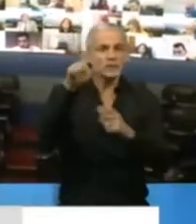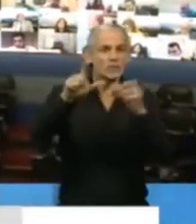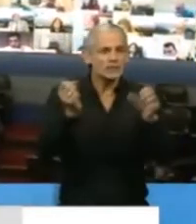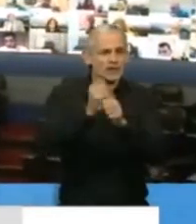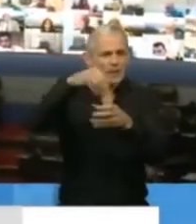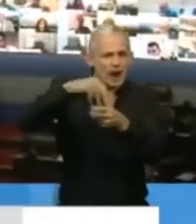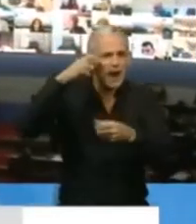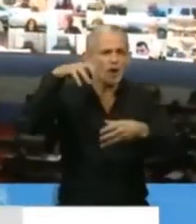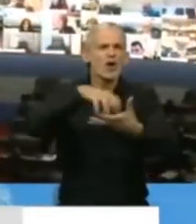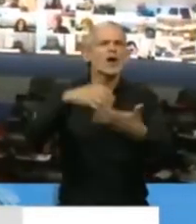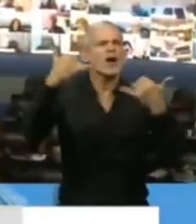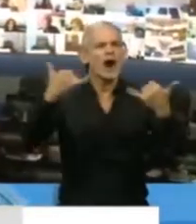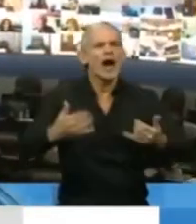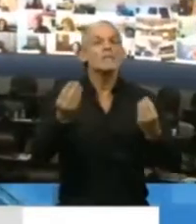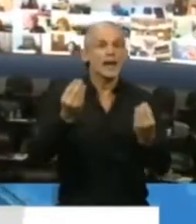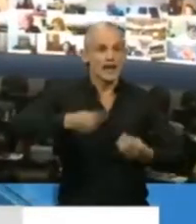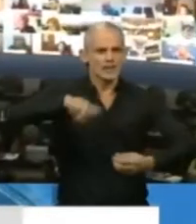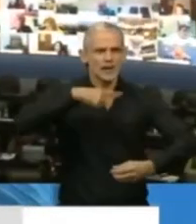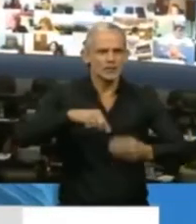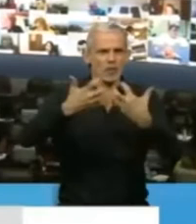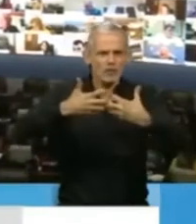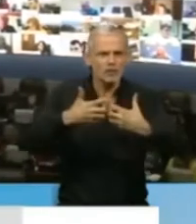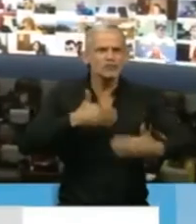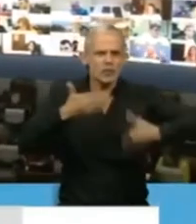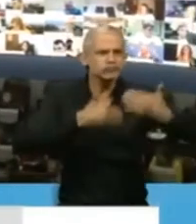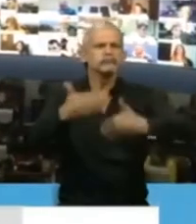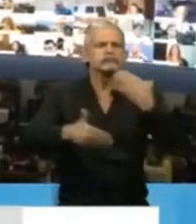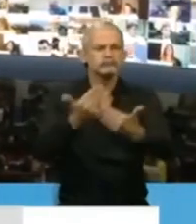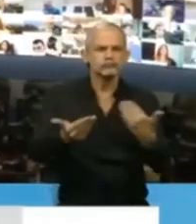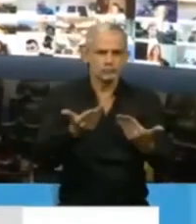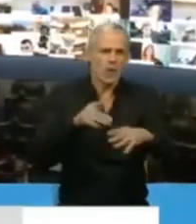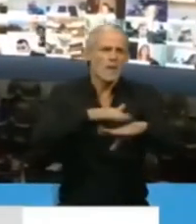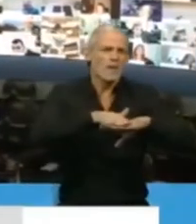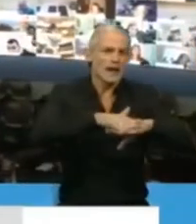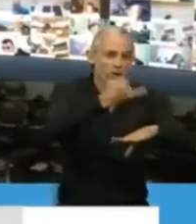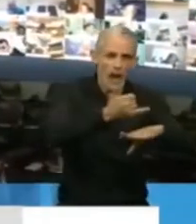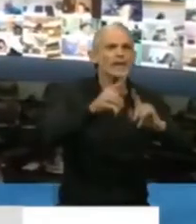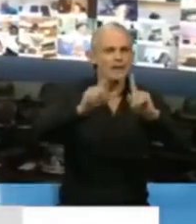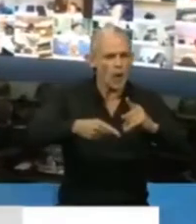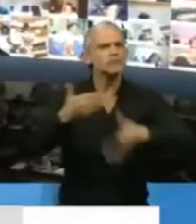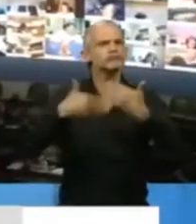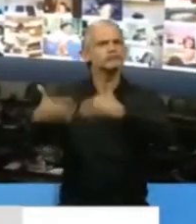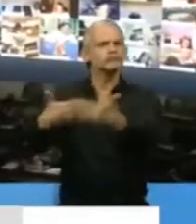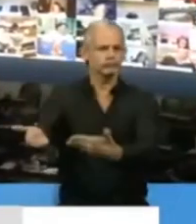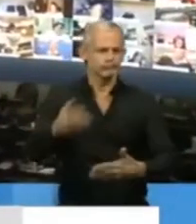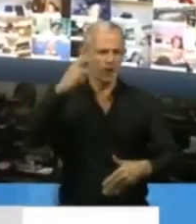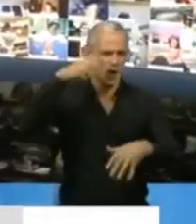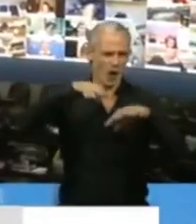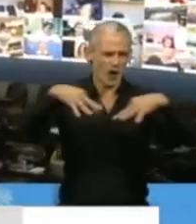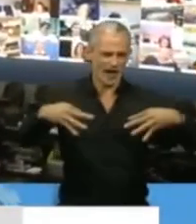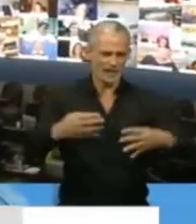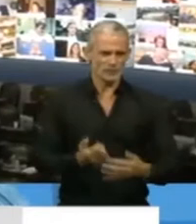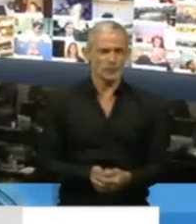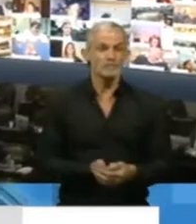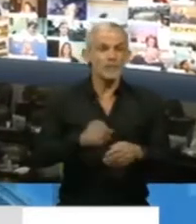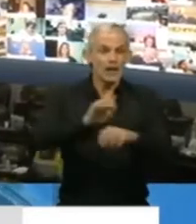hace para que podamos seguir funcionando con lo básico. Parece que la pandemia